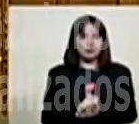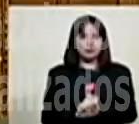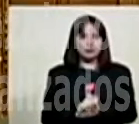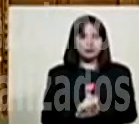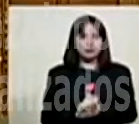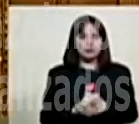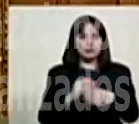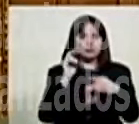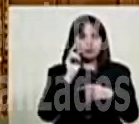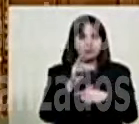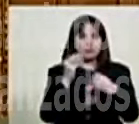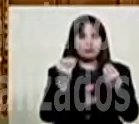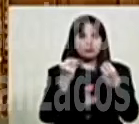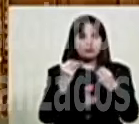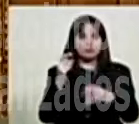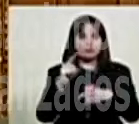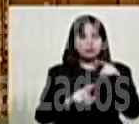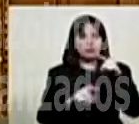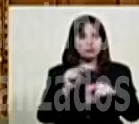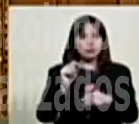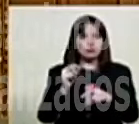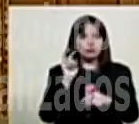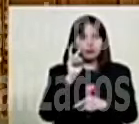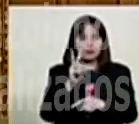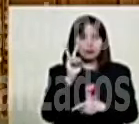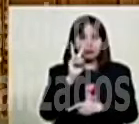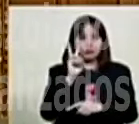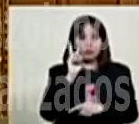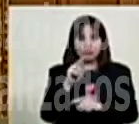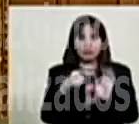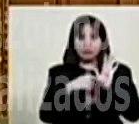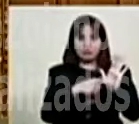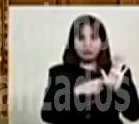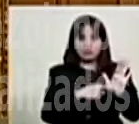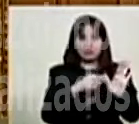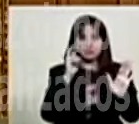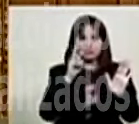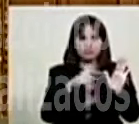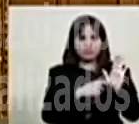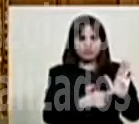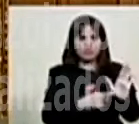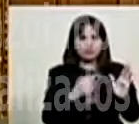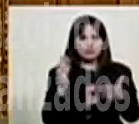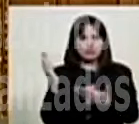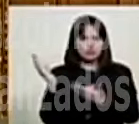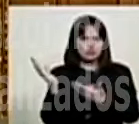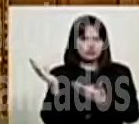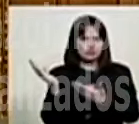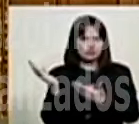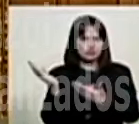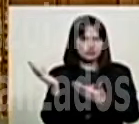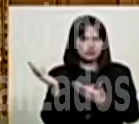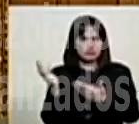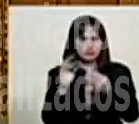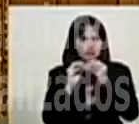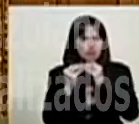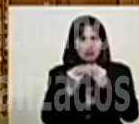aliñaron. Aquí las tengo, ¿ves? La metralla con que aliñaron